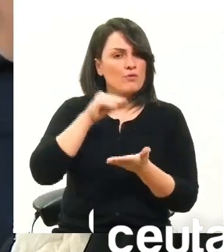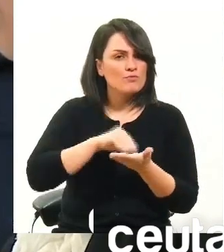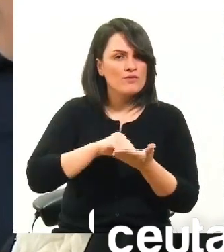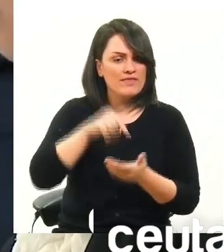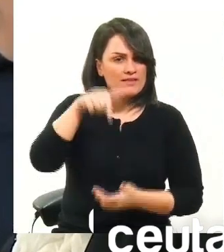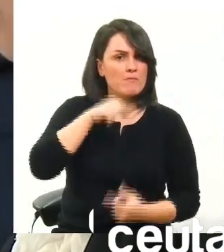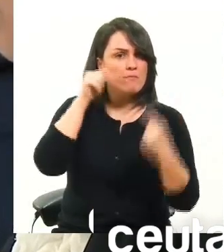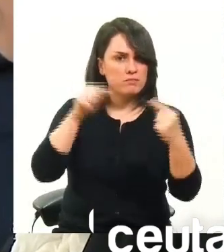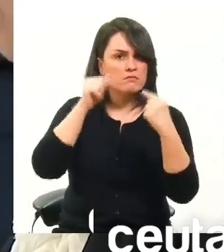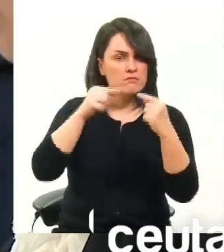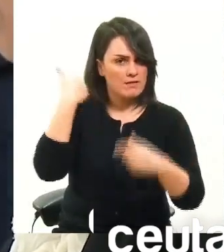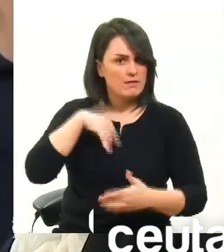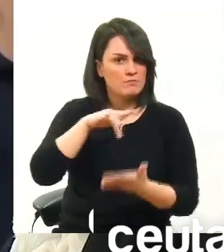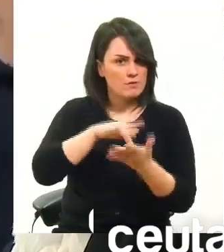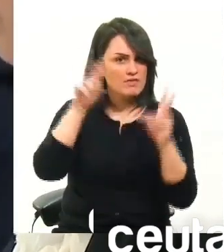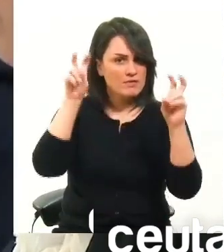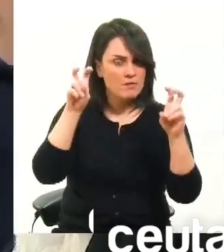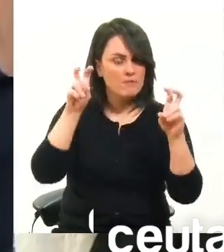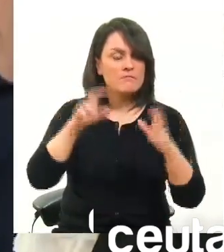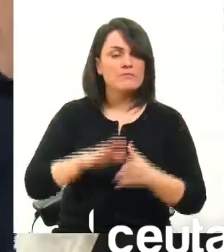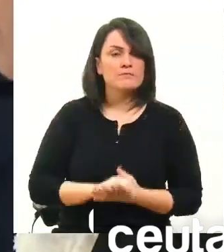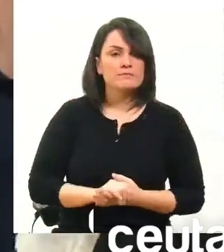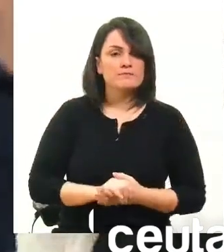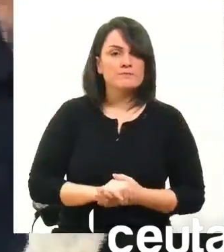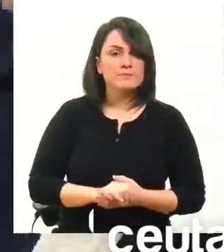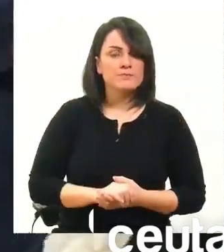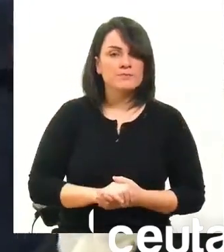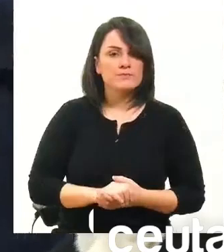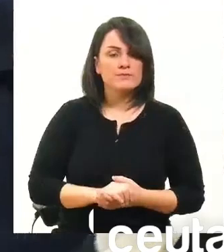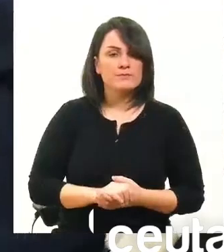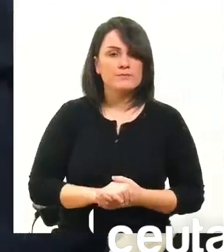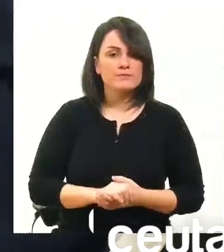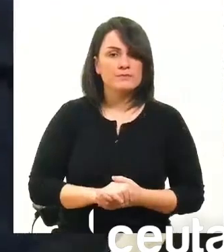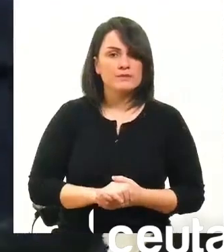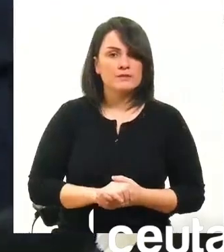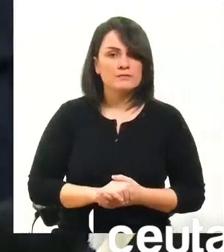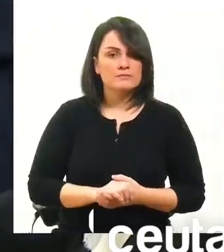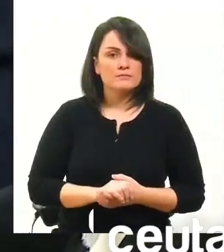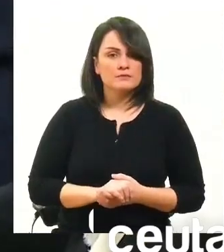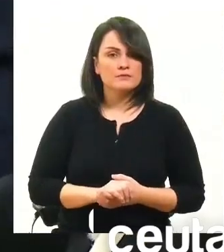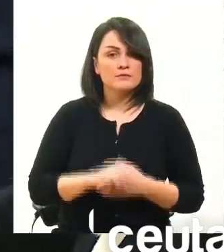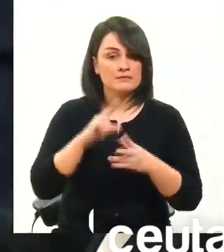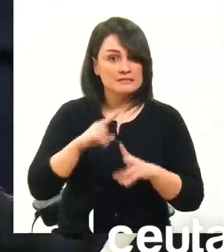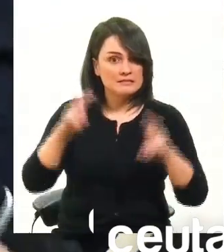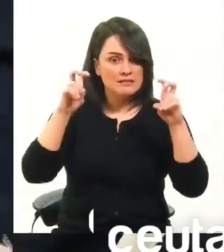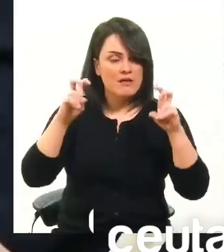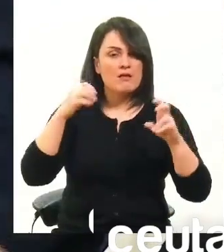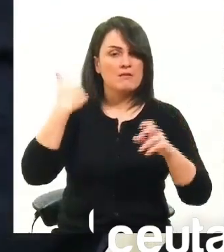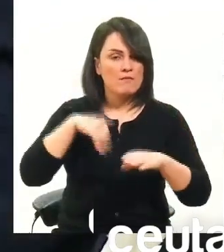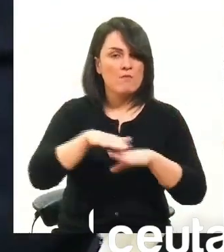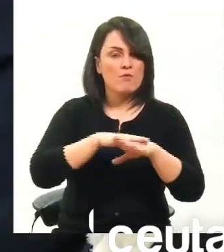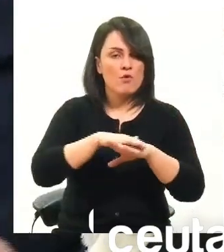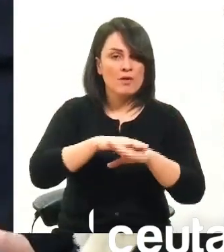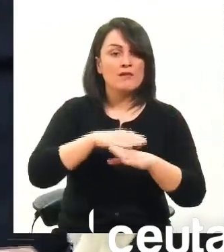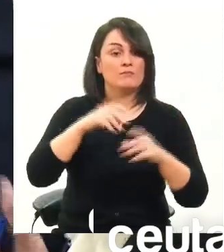Asamblea debatiéndose. Ha habido iniciativas que ha implementado la ciudad en colaboración con diferentes